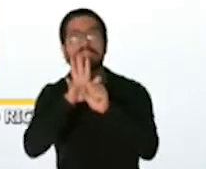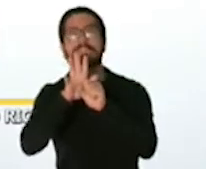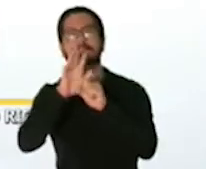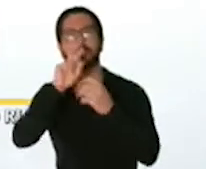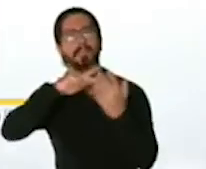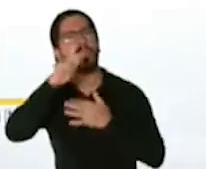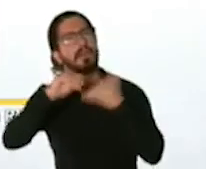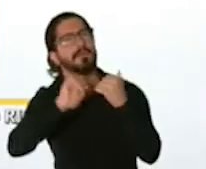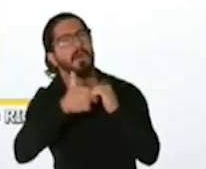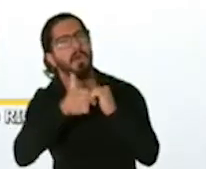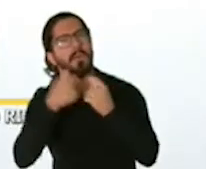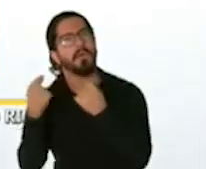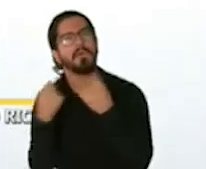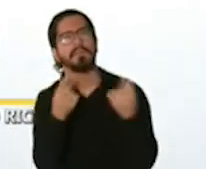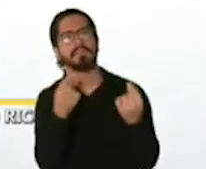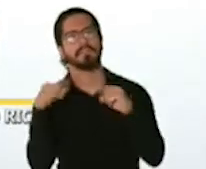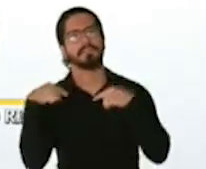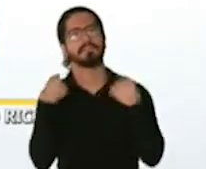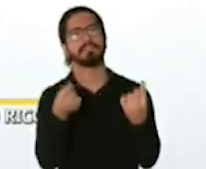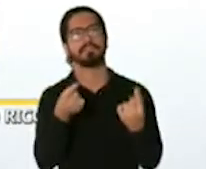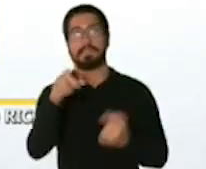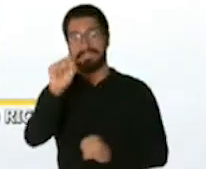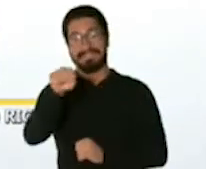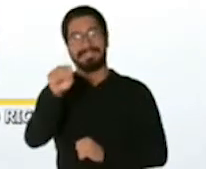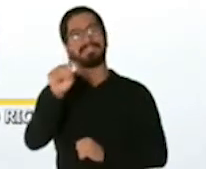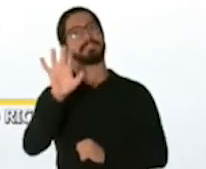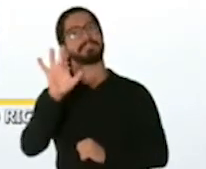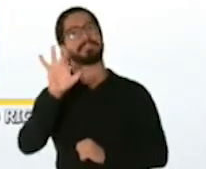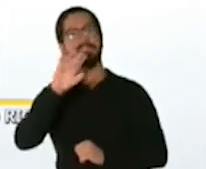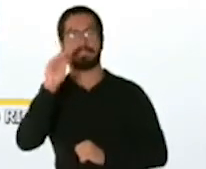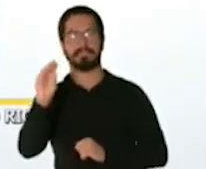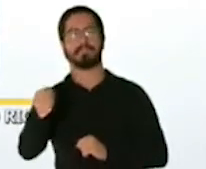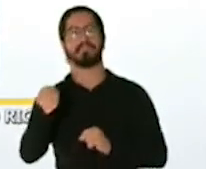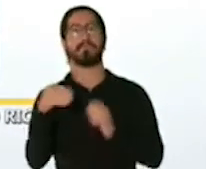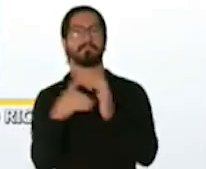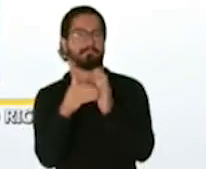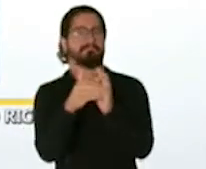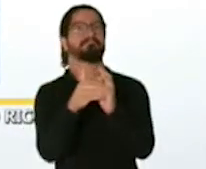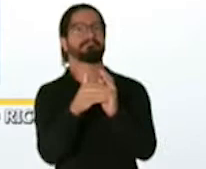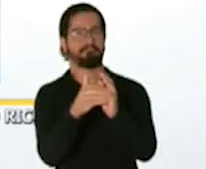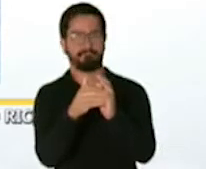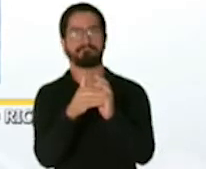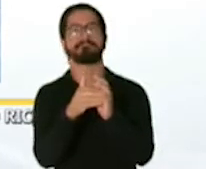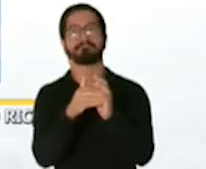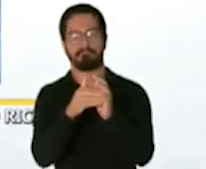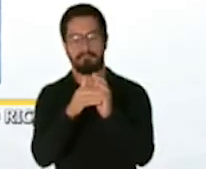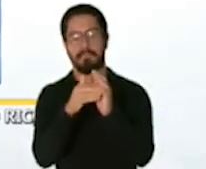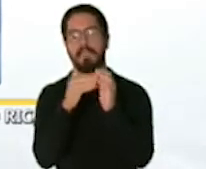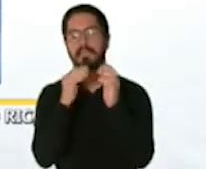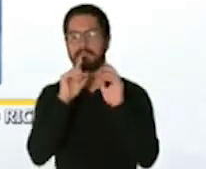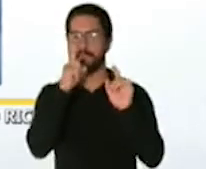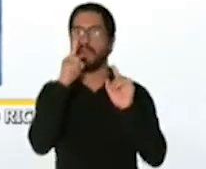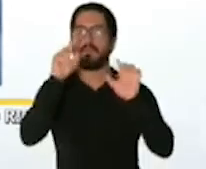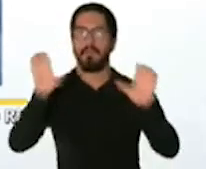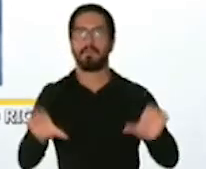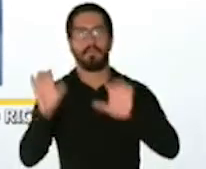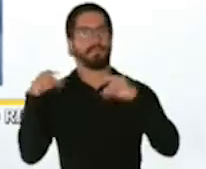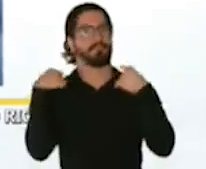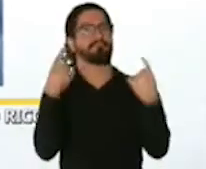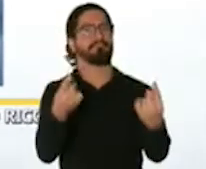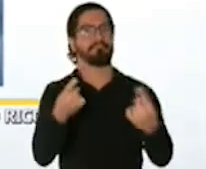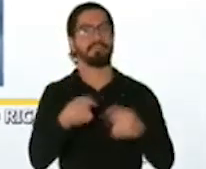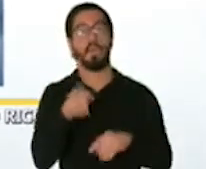programa si llevamos más de 25.000 pruebas hechas que bien y van a continuar aún dentro del